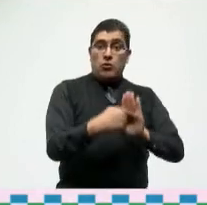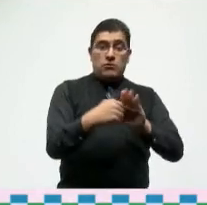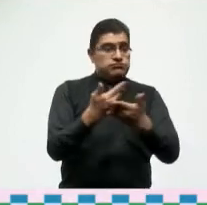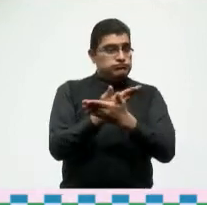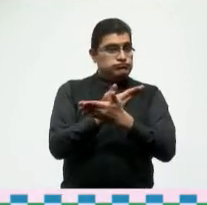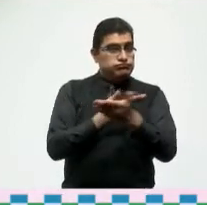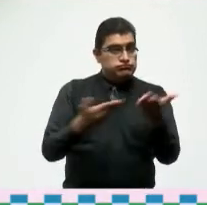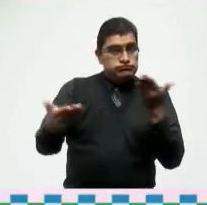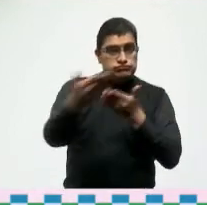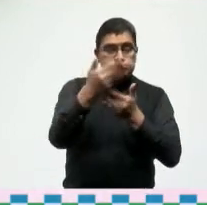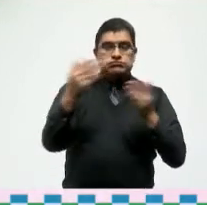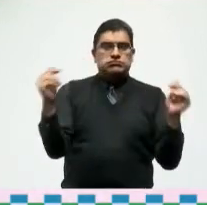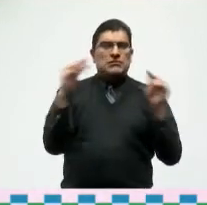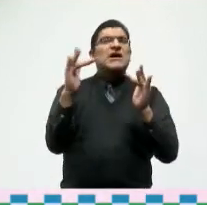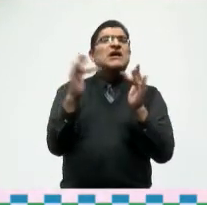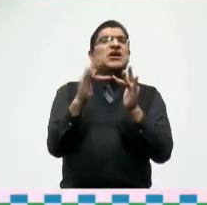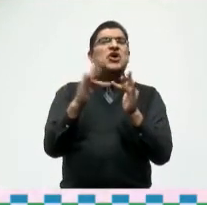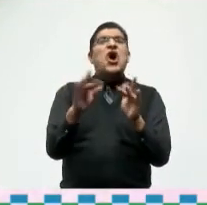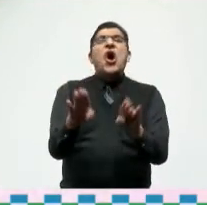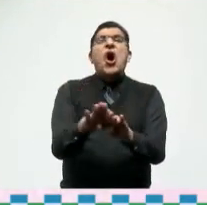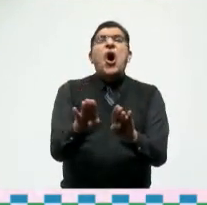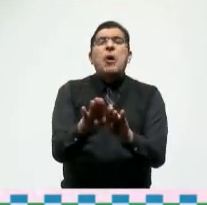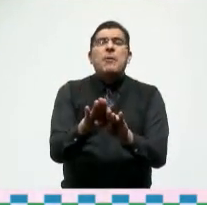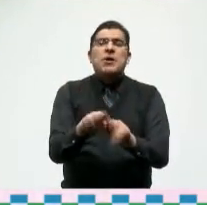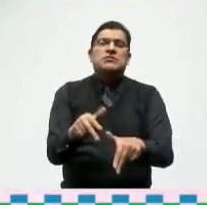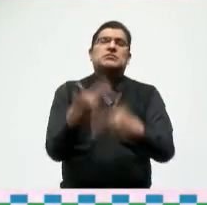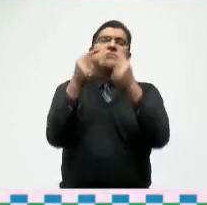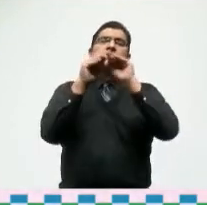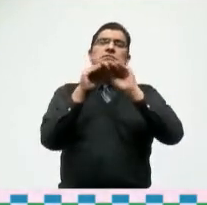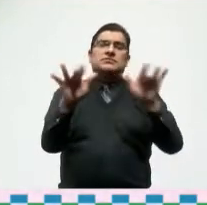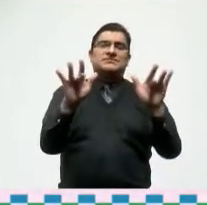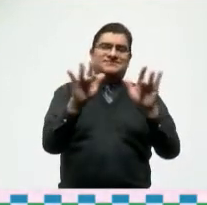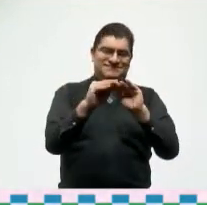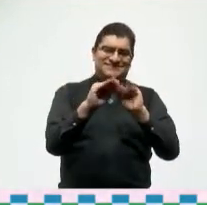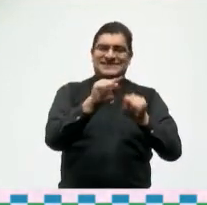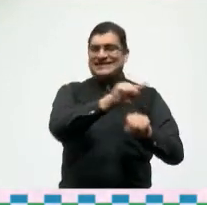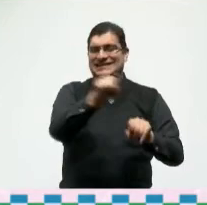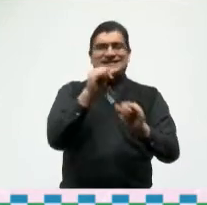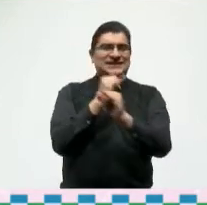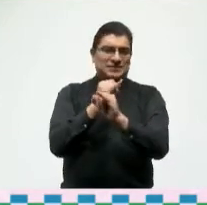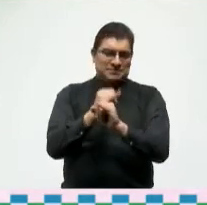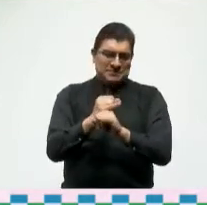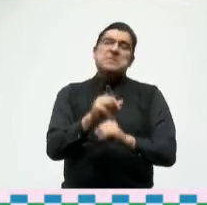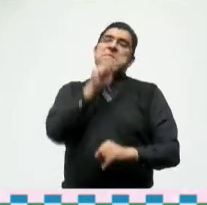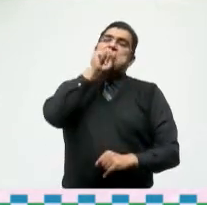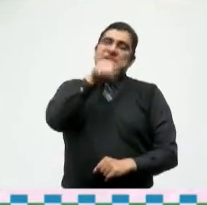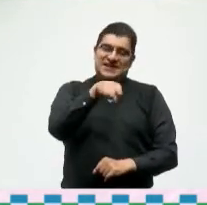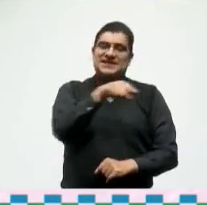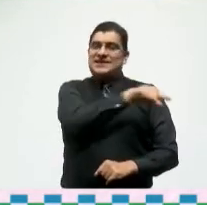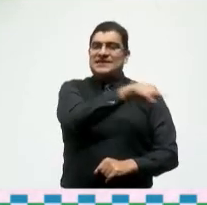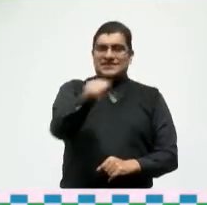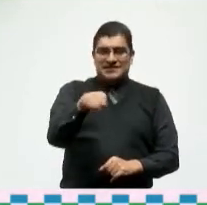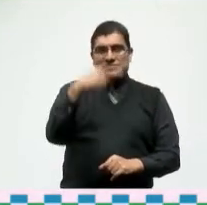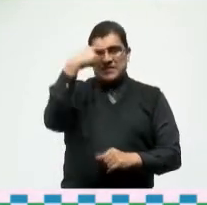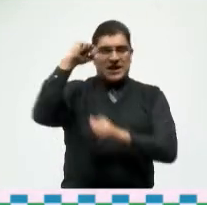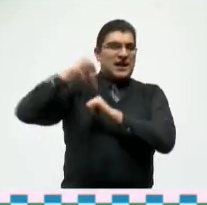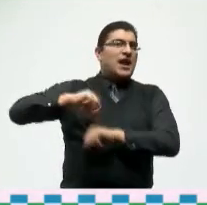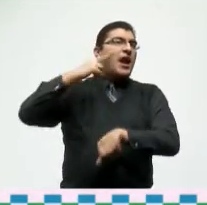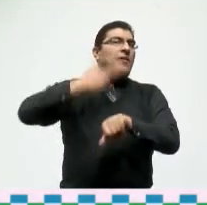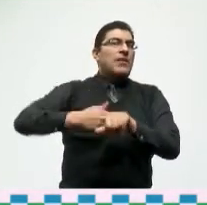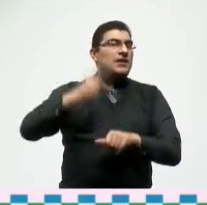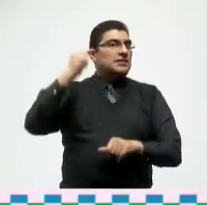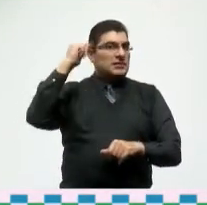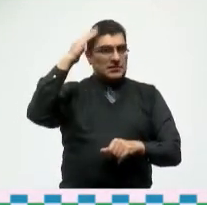de hoy nos están siguiendo a través de los medios digitales los titulares de las secretarías de